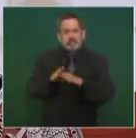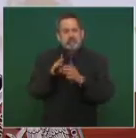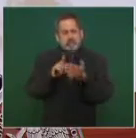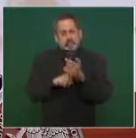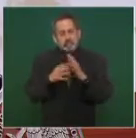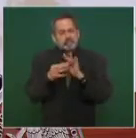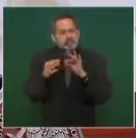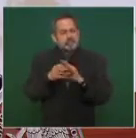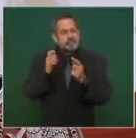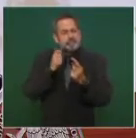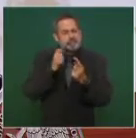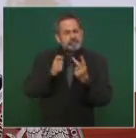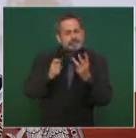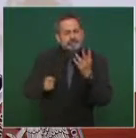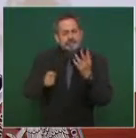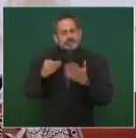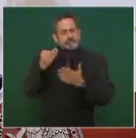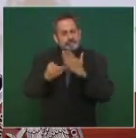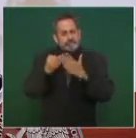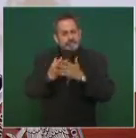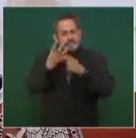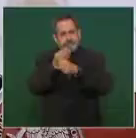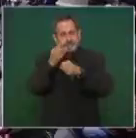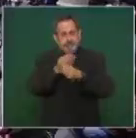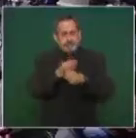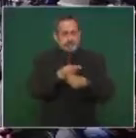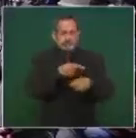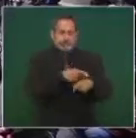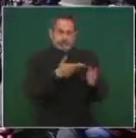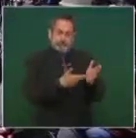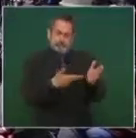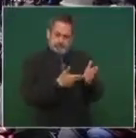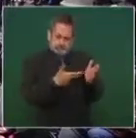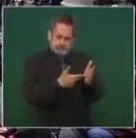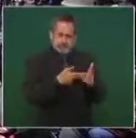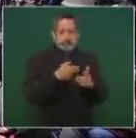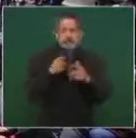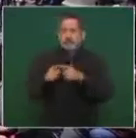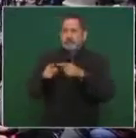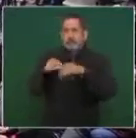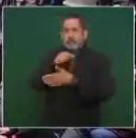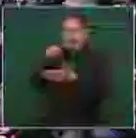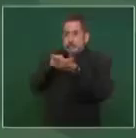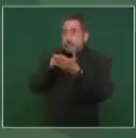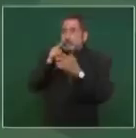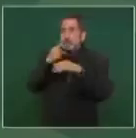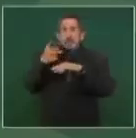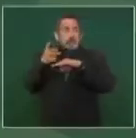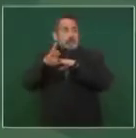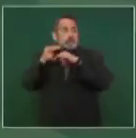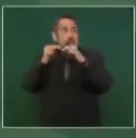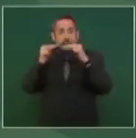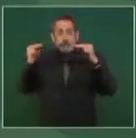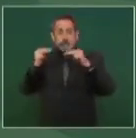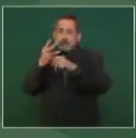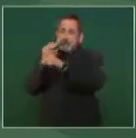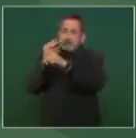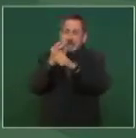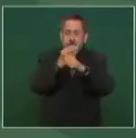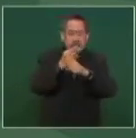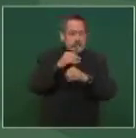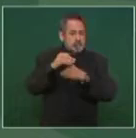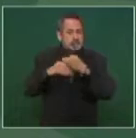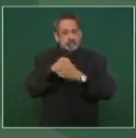detalles que requiere de trabajo tanto en talleres como en campo para que la línea, que creo que es lo más importante, todos